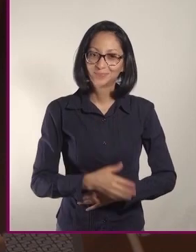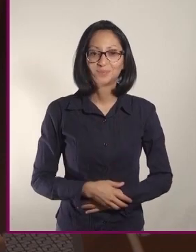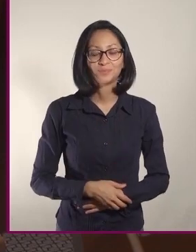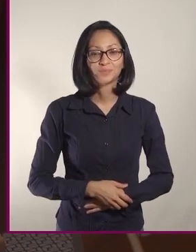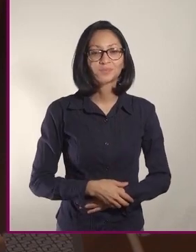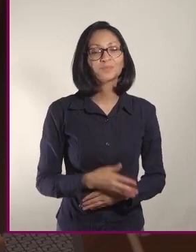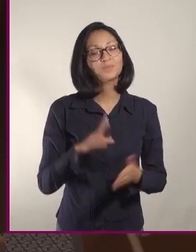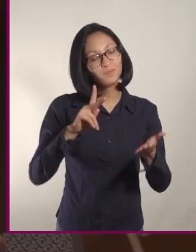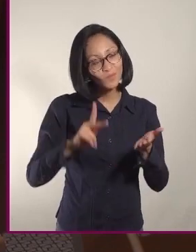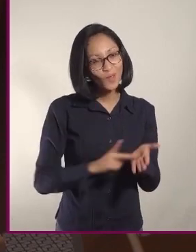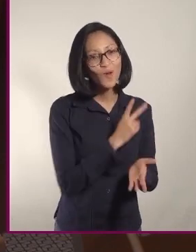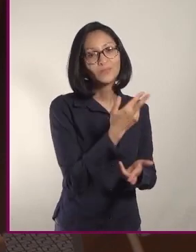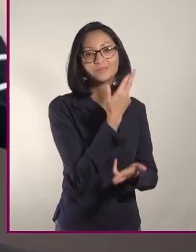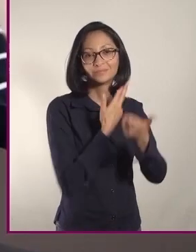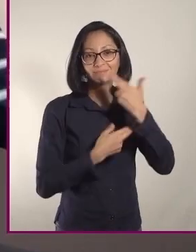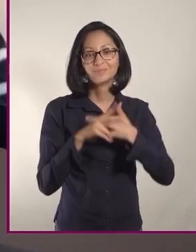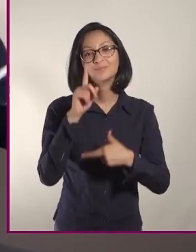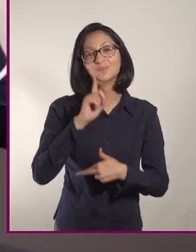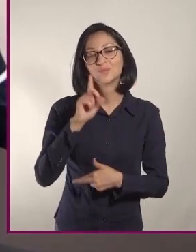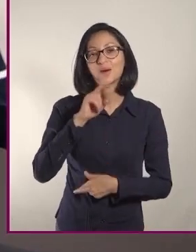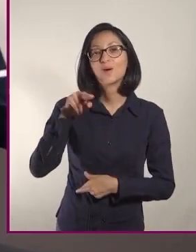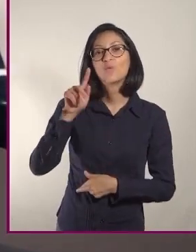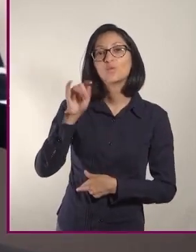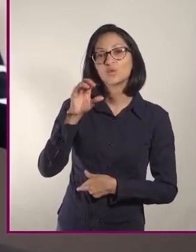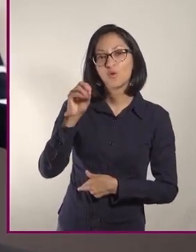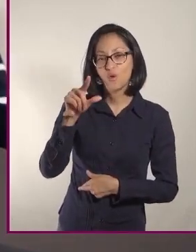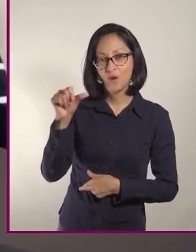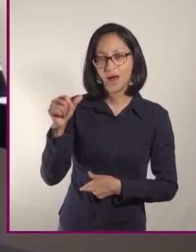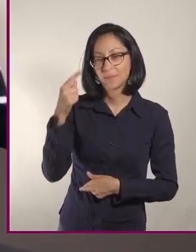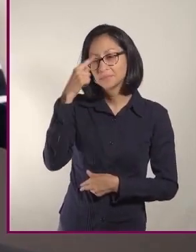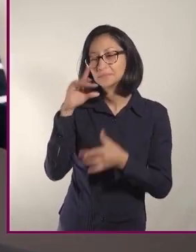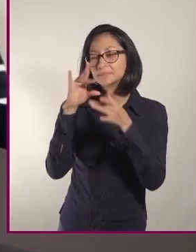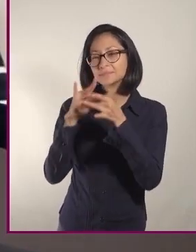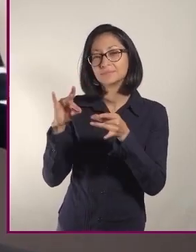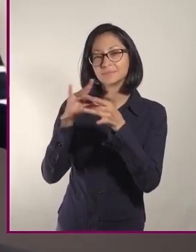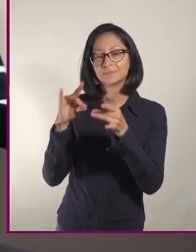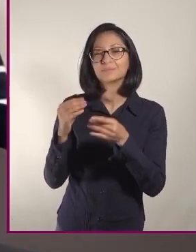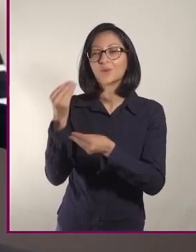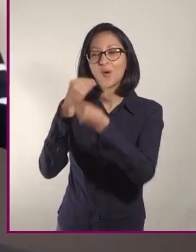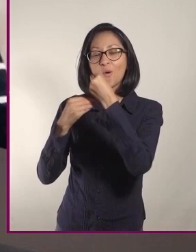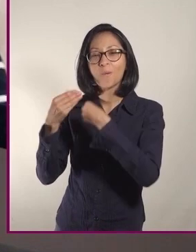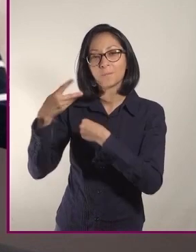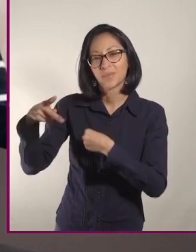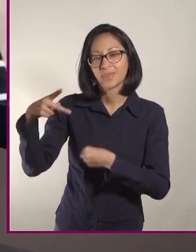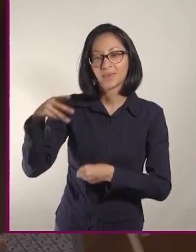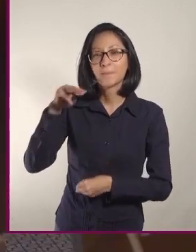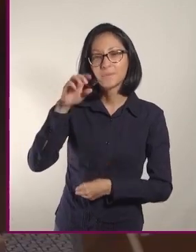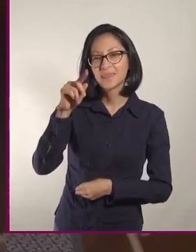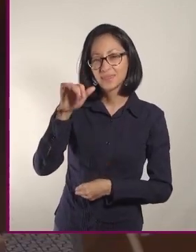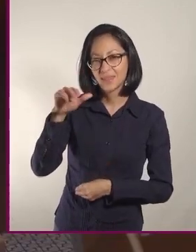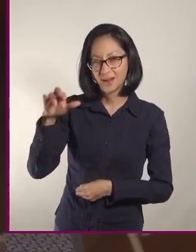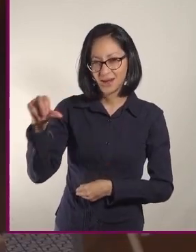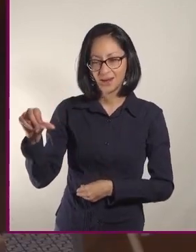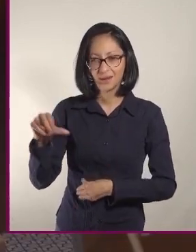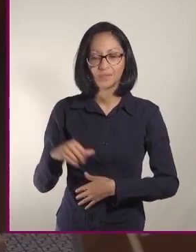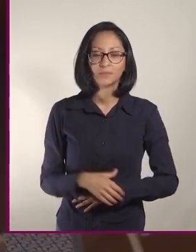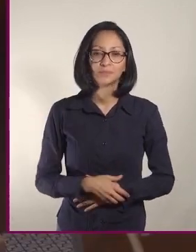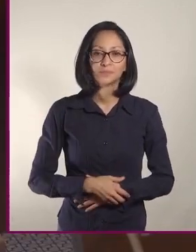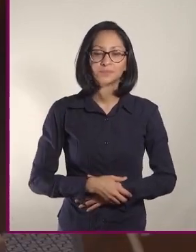Estamos de regreso con la nutrióloga Jimena Torres Torija para hablar de la cocina mediterránea y su impacto en la salud. Jimena,